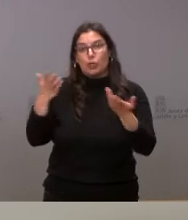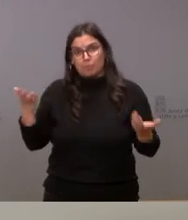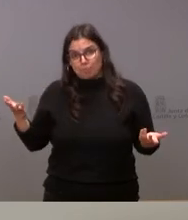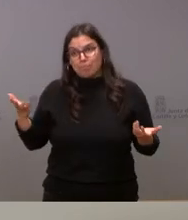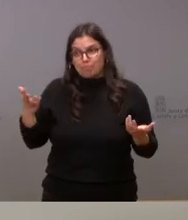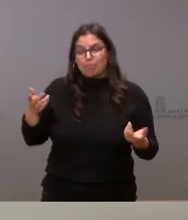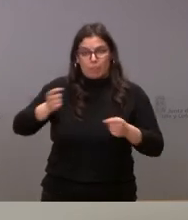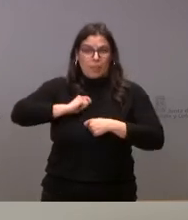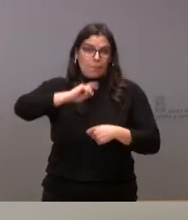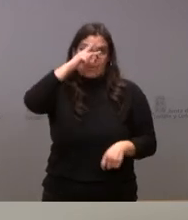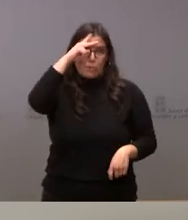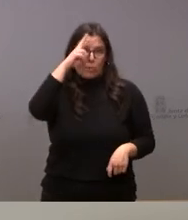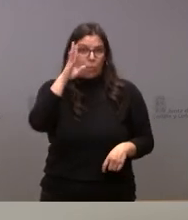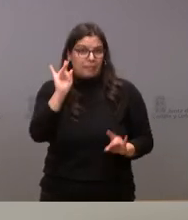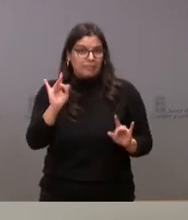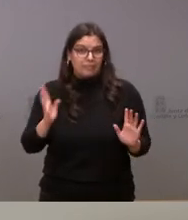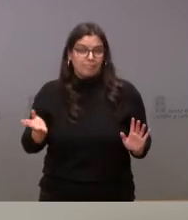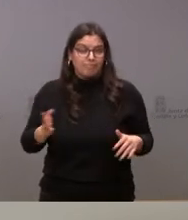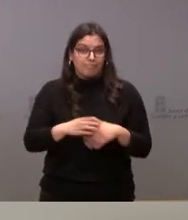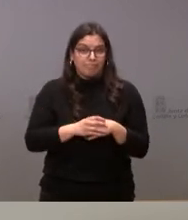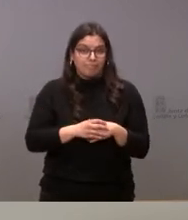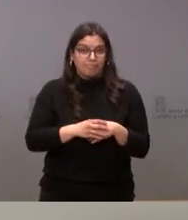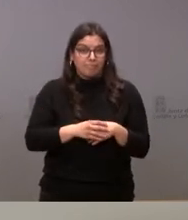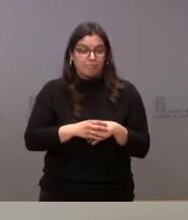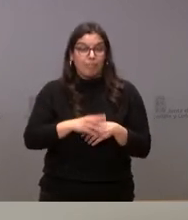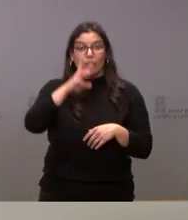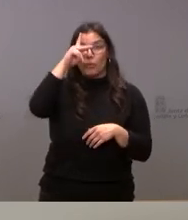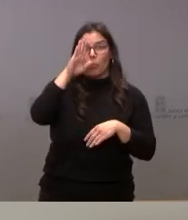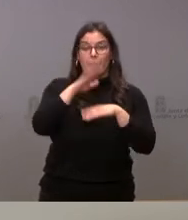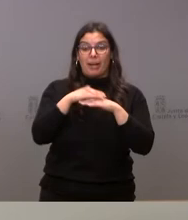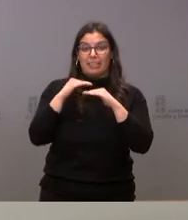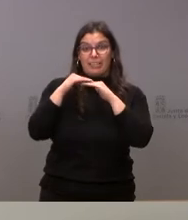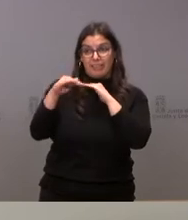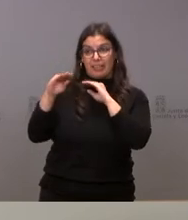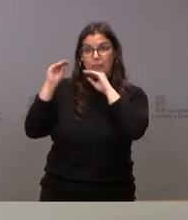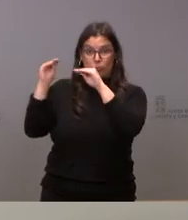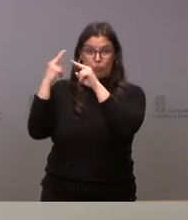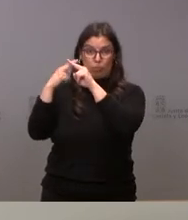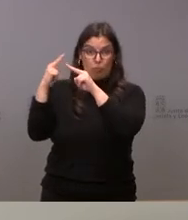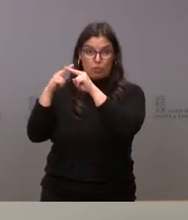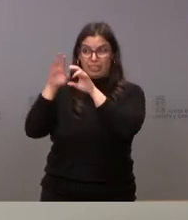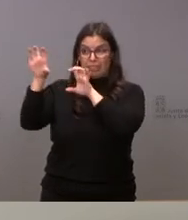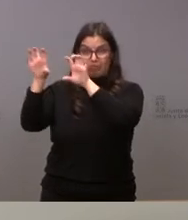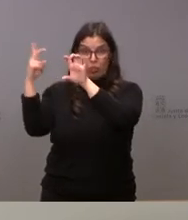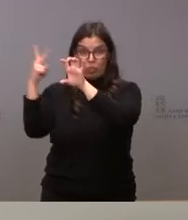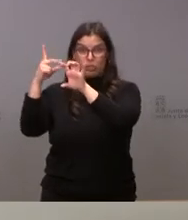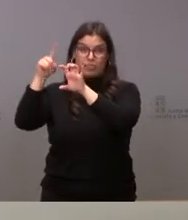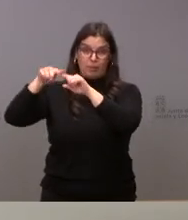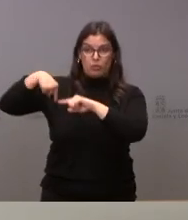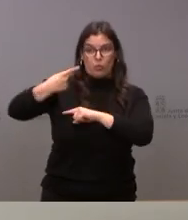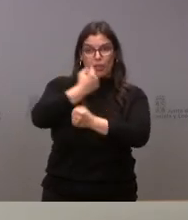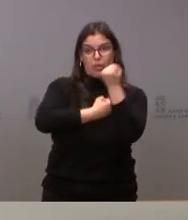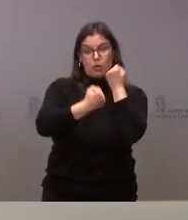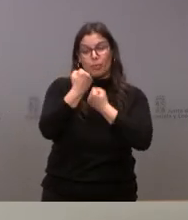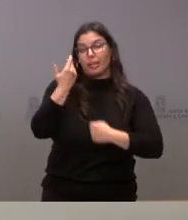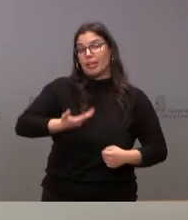una preocupación, no solo para la estabilidad geopolítica, sino también para las consecuencias económicas y lo